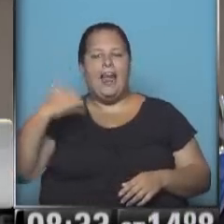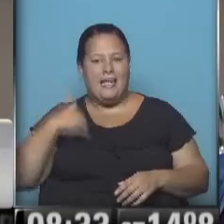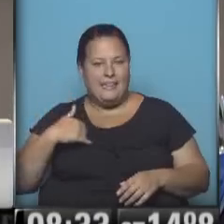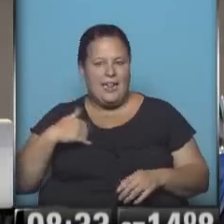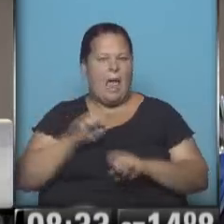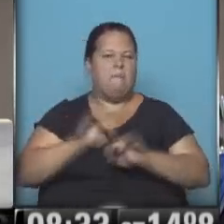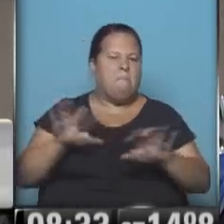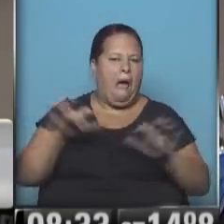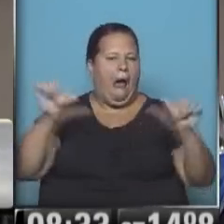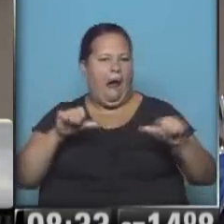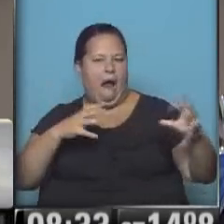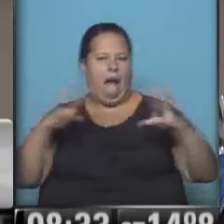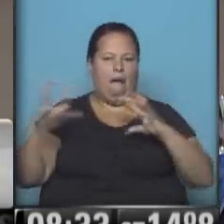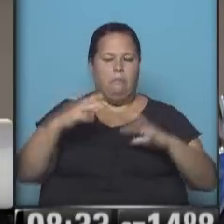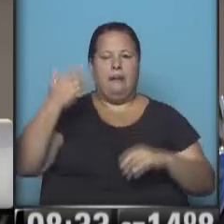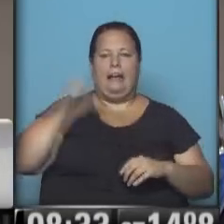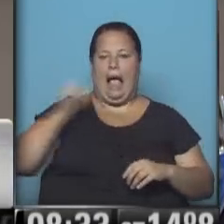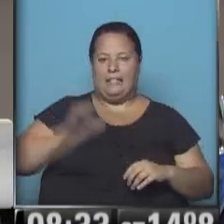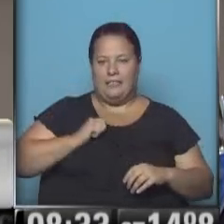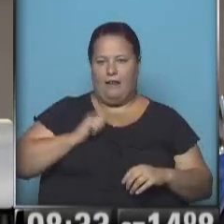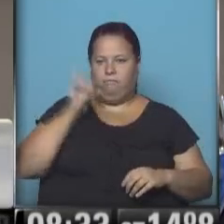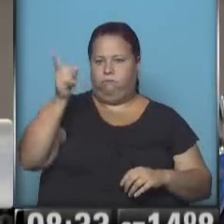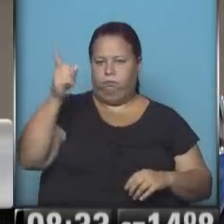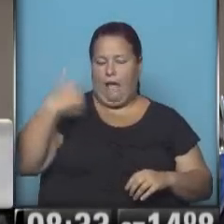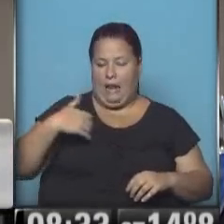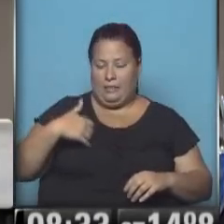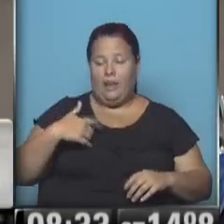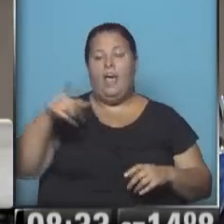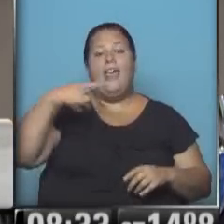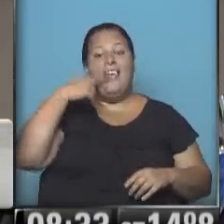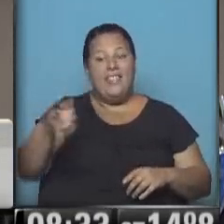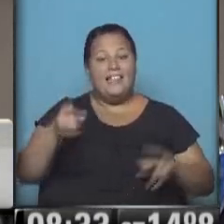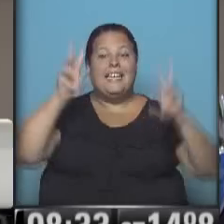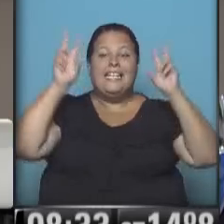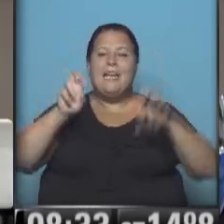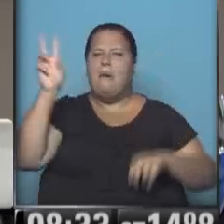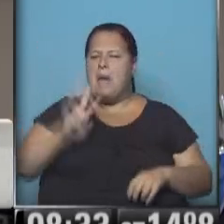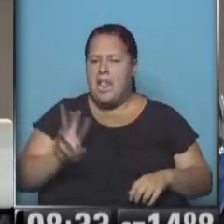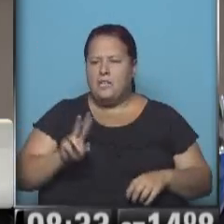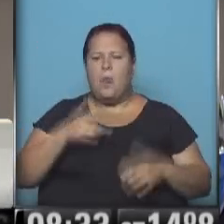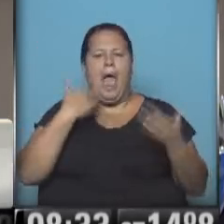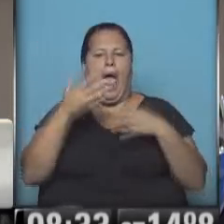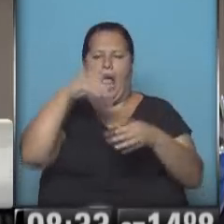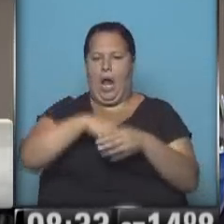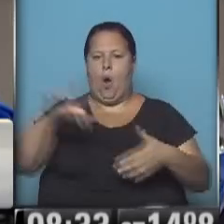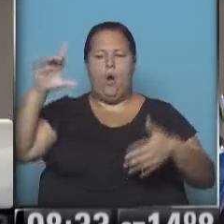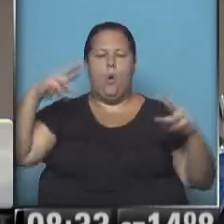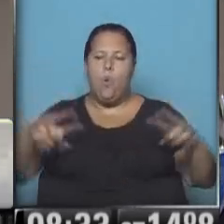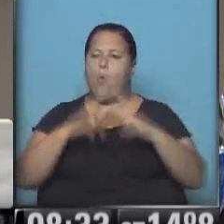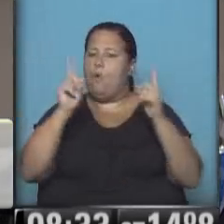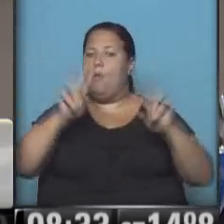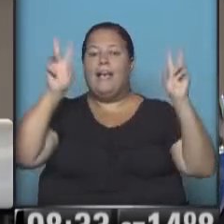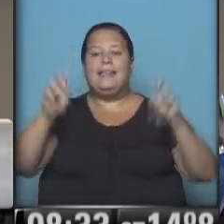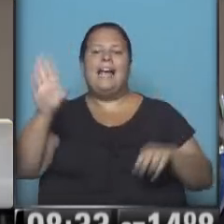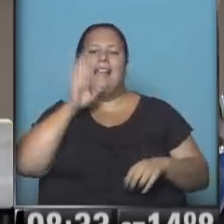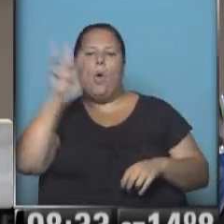estaba mal y tuvo un tirón de orejas de la Cancillería Argentina, dijo que el tema Venezuela no se iba a tratar en la cumbre porque es un tema